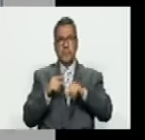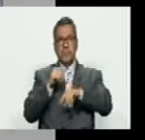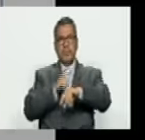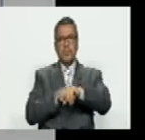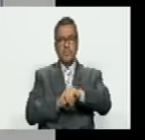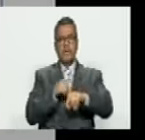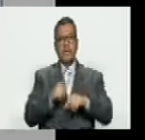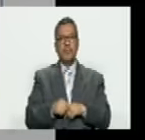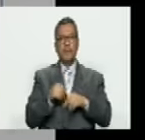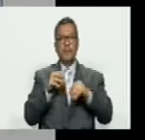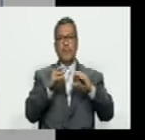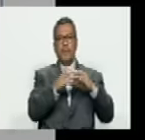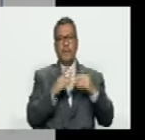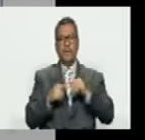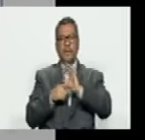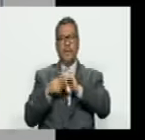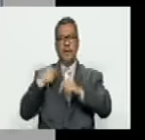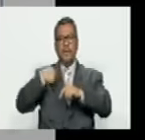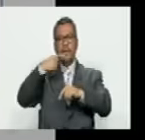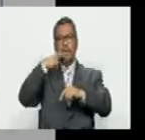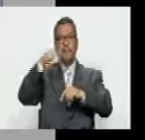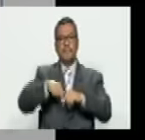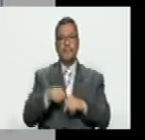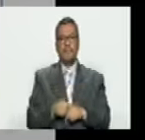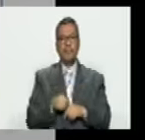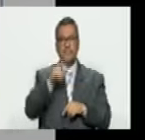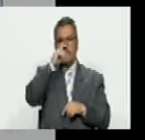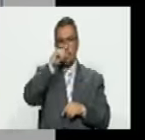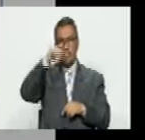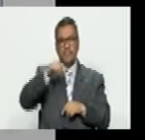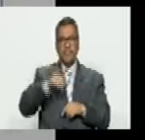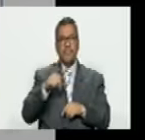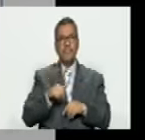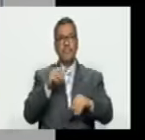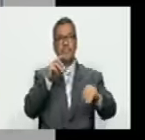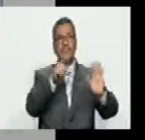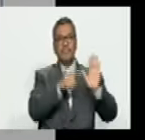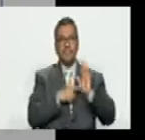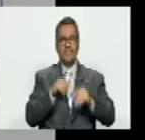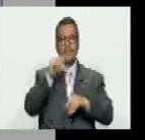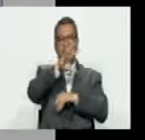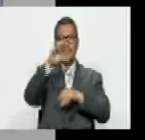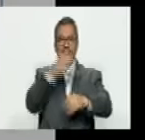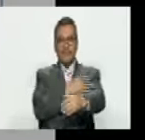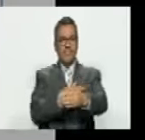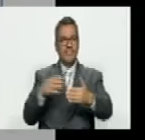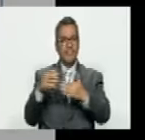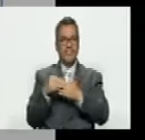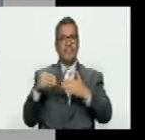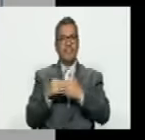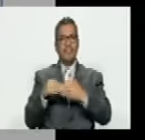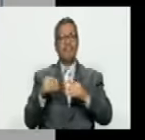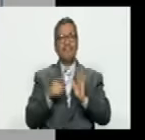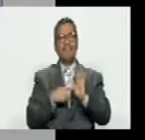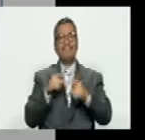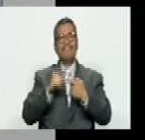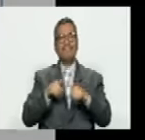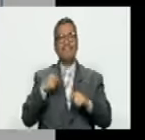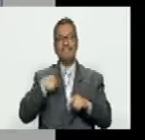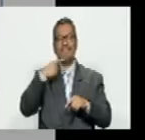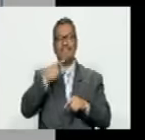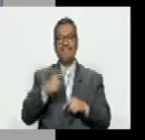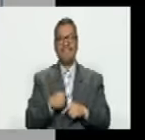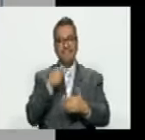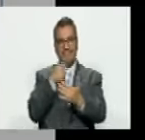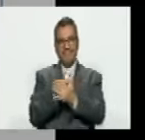está metido aquí hace más de 20 años 25 años pero para este año había un presupuesto de 50 millones de dólares para esto la USAID